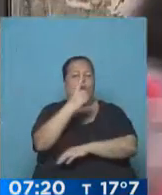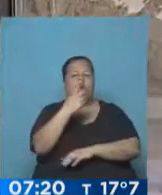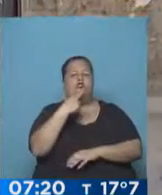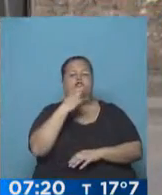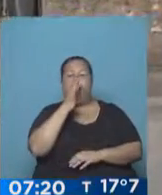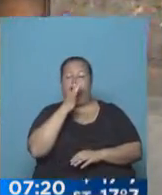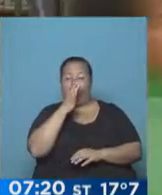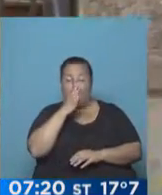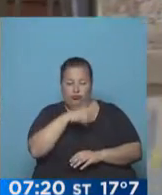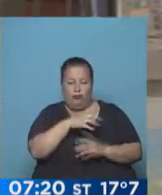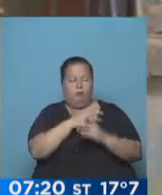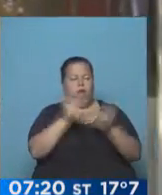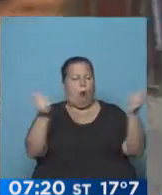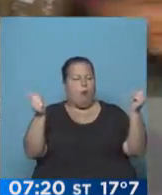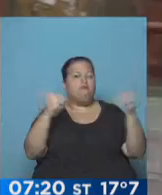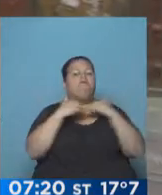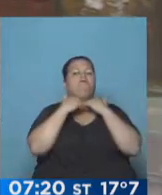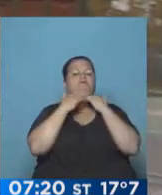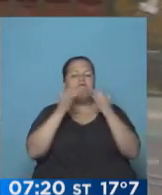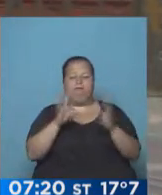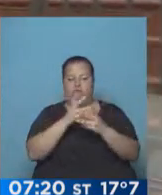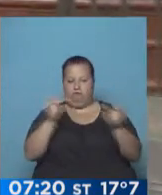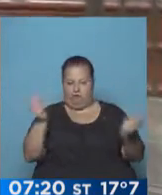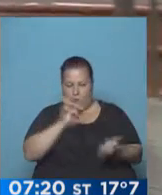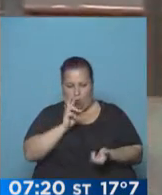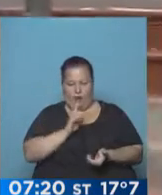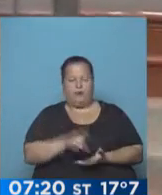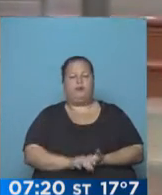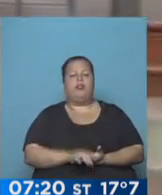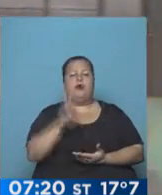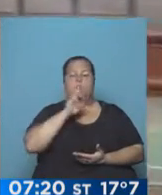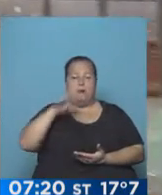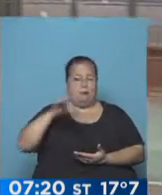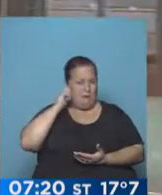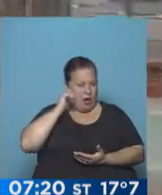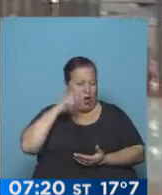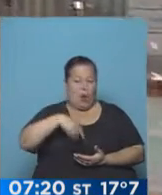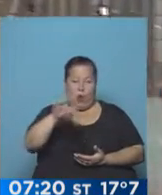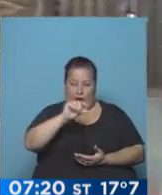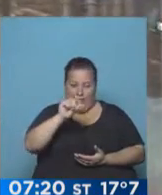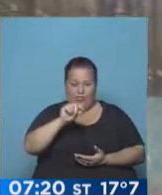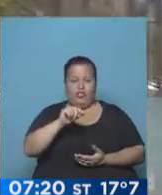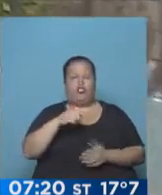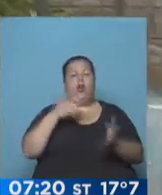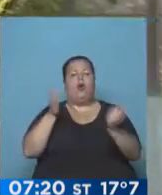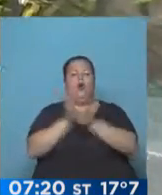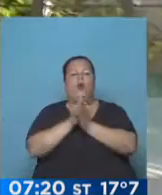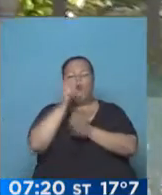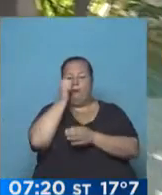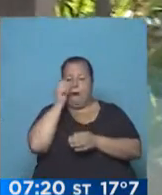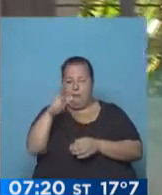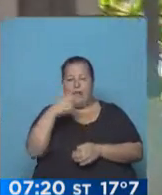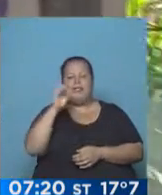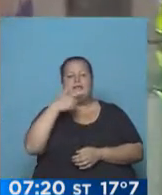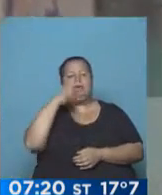-11-14, desapareció y no se sabe más nada de esta chiquita, de esta menor. En minutos nada más estará llegando aquí el padre,